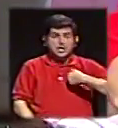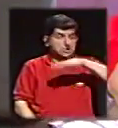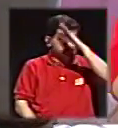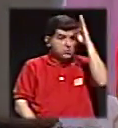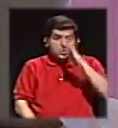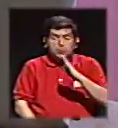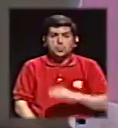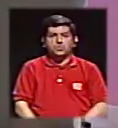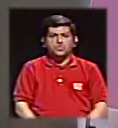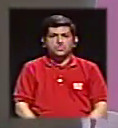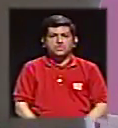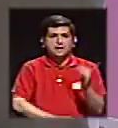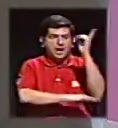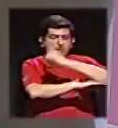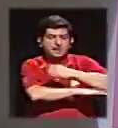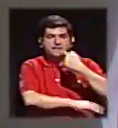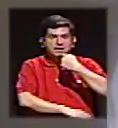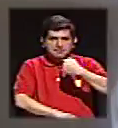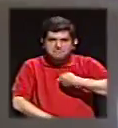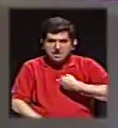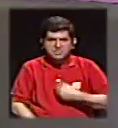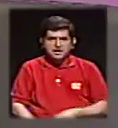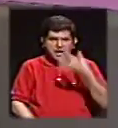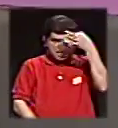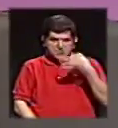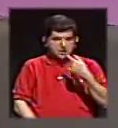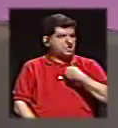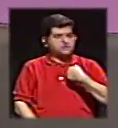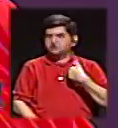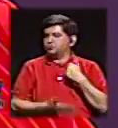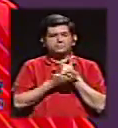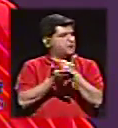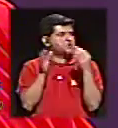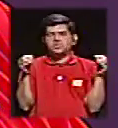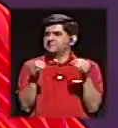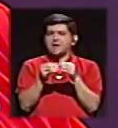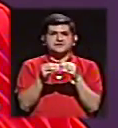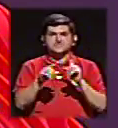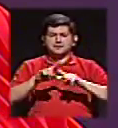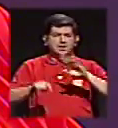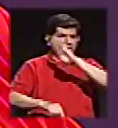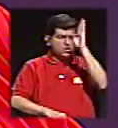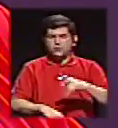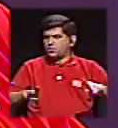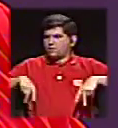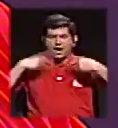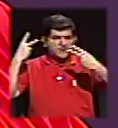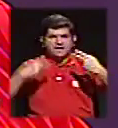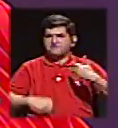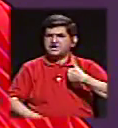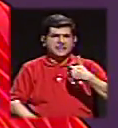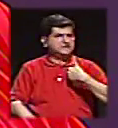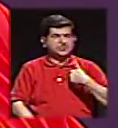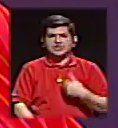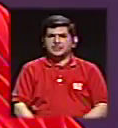imagino porque el día que seguro me pongan así como una imposición yo dejo de colaborar, pero nunca en mi vida he recibido